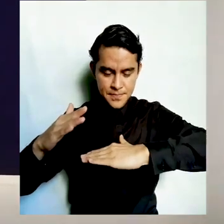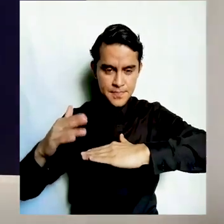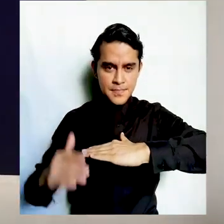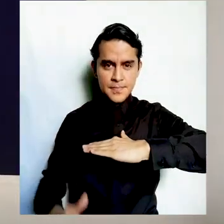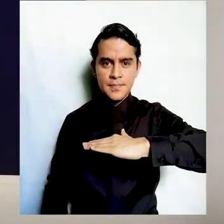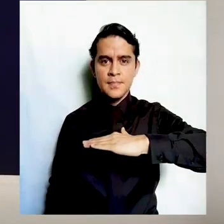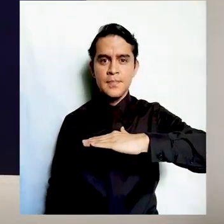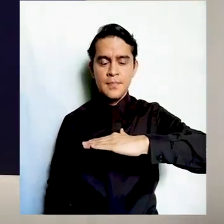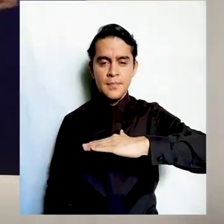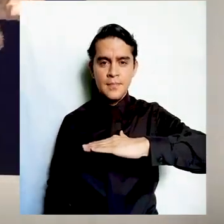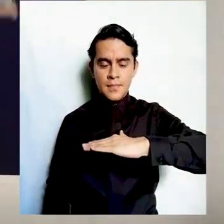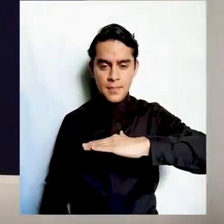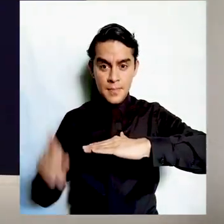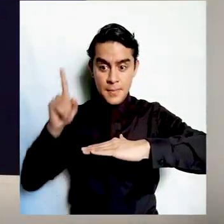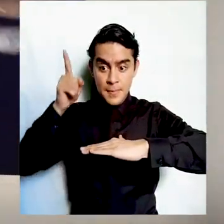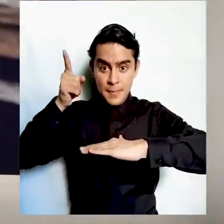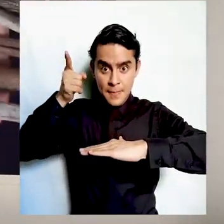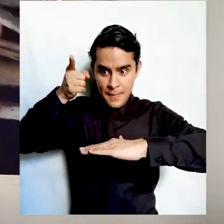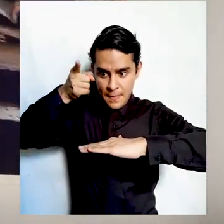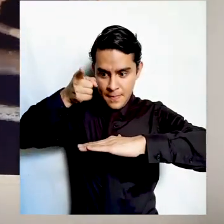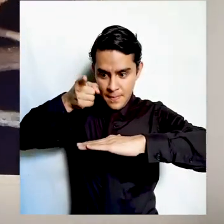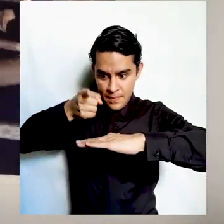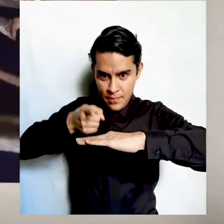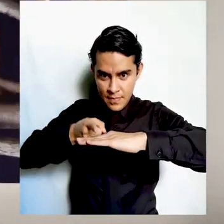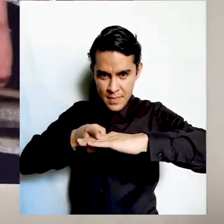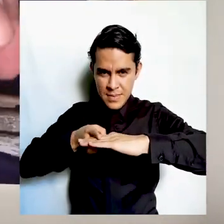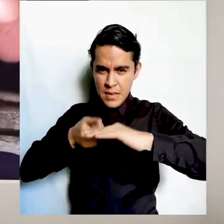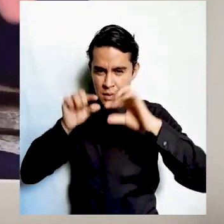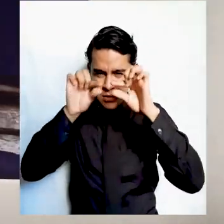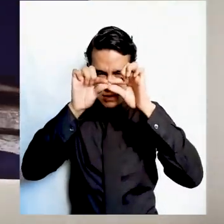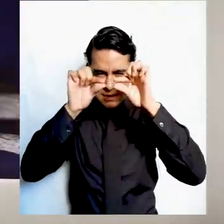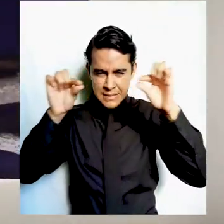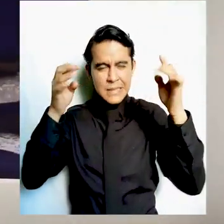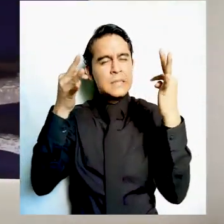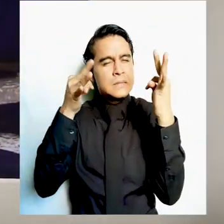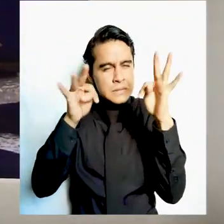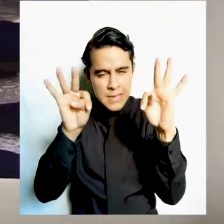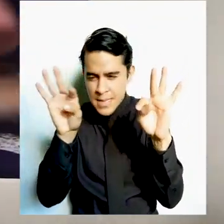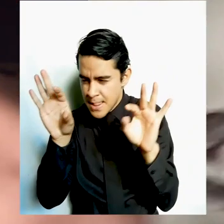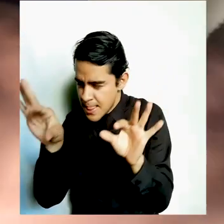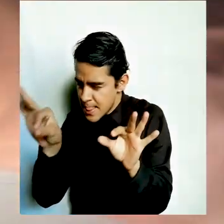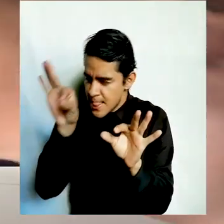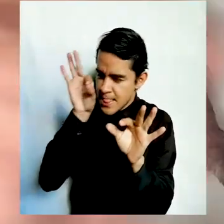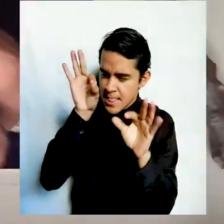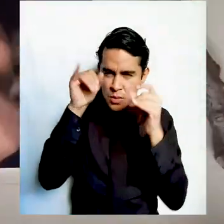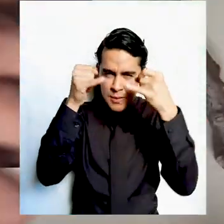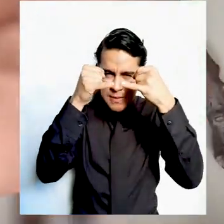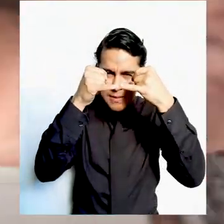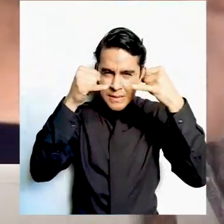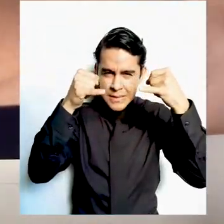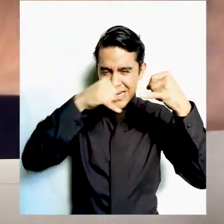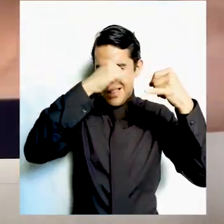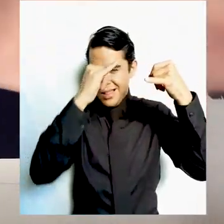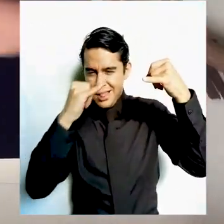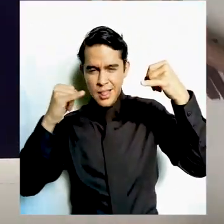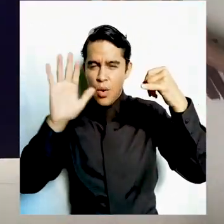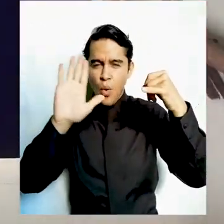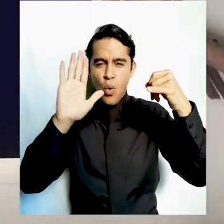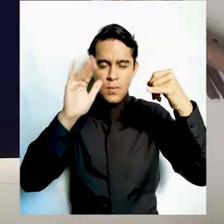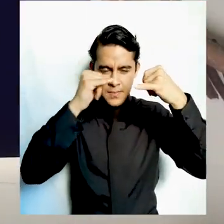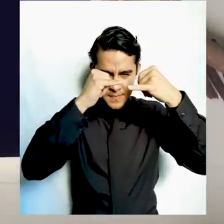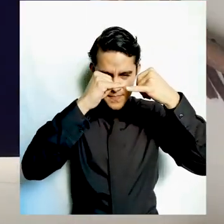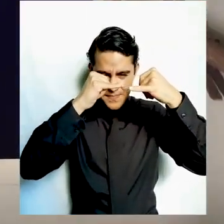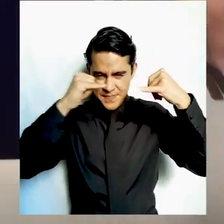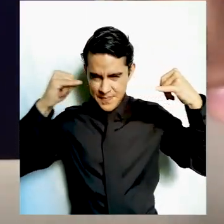te recomiendo que las ramitas sean lo más rectas posibles para que éstas puedan pegarse con mayor facilidad a la